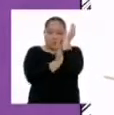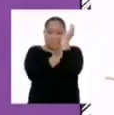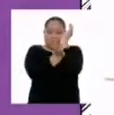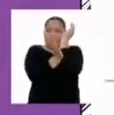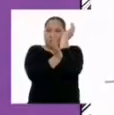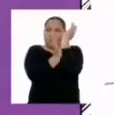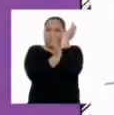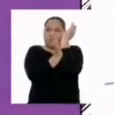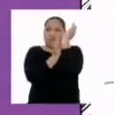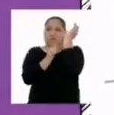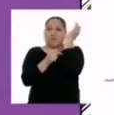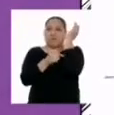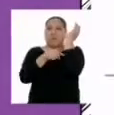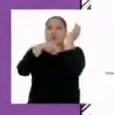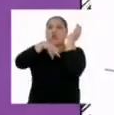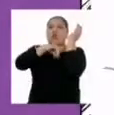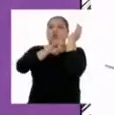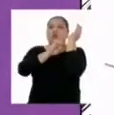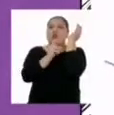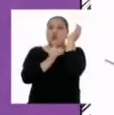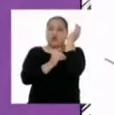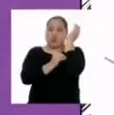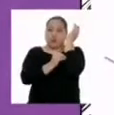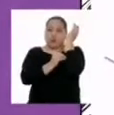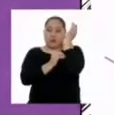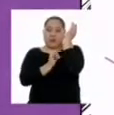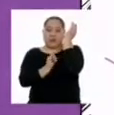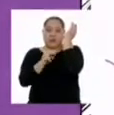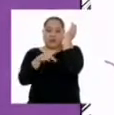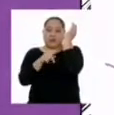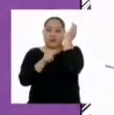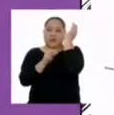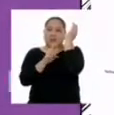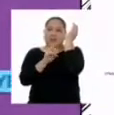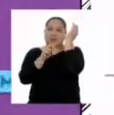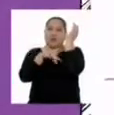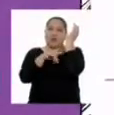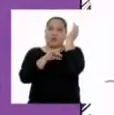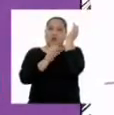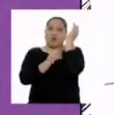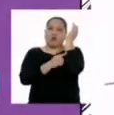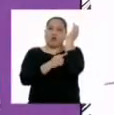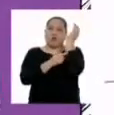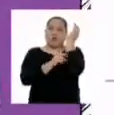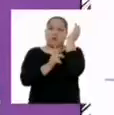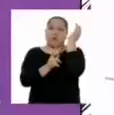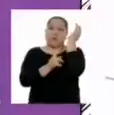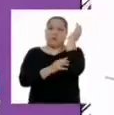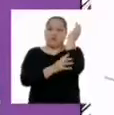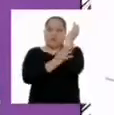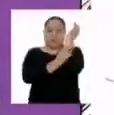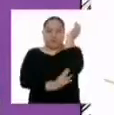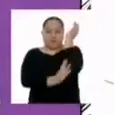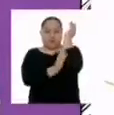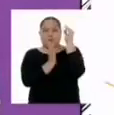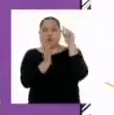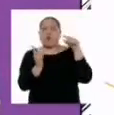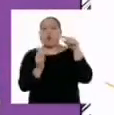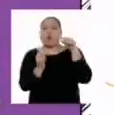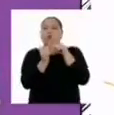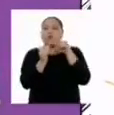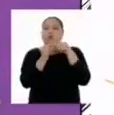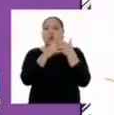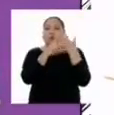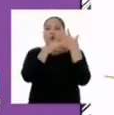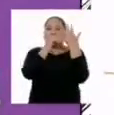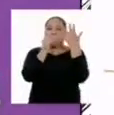unen los nudos. En la unión de la hoja con el tallo podemos encontrar la yema axilar, de donde